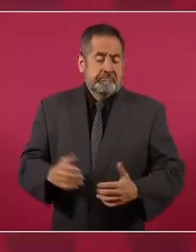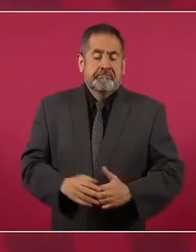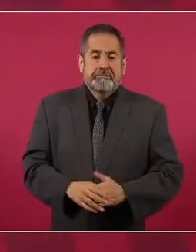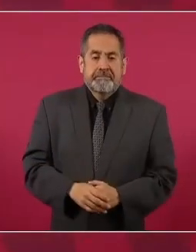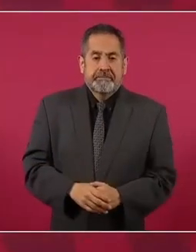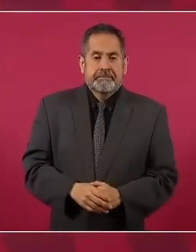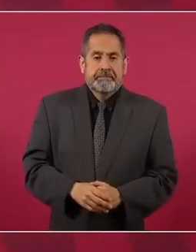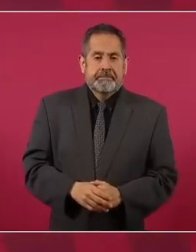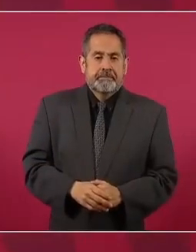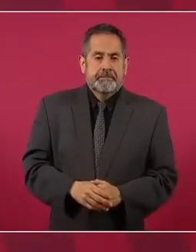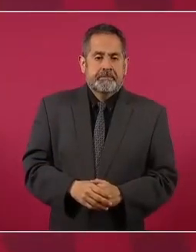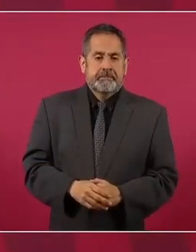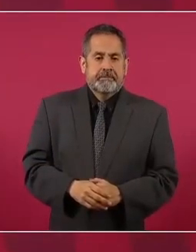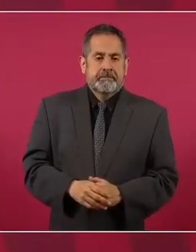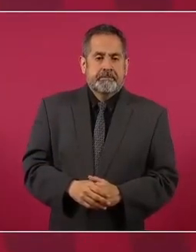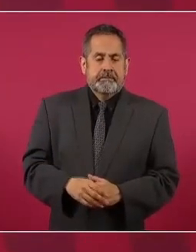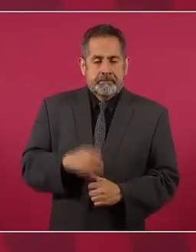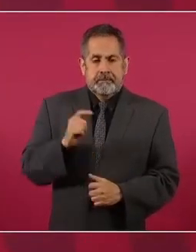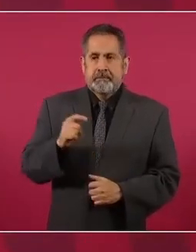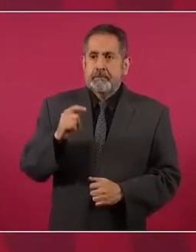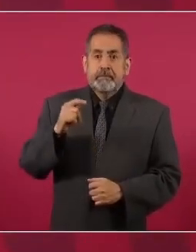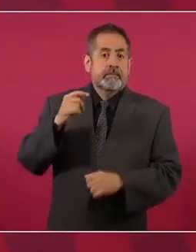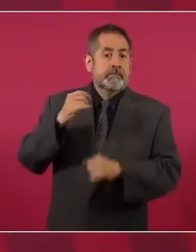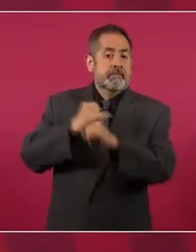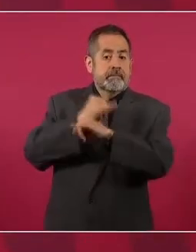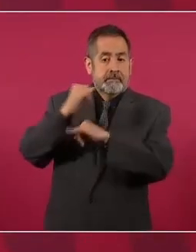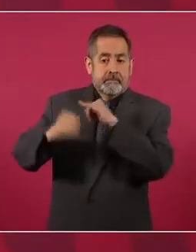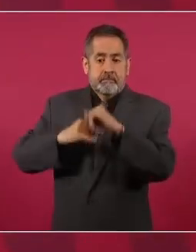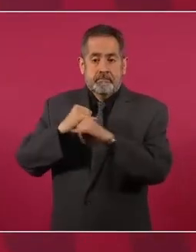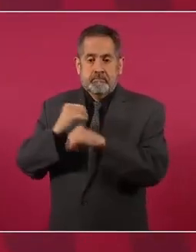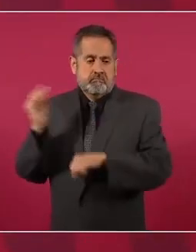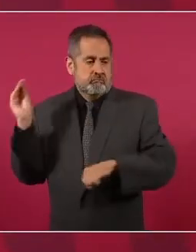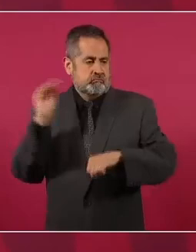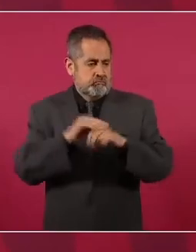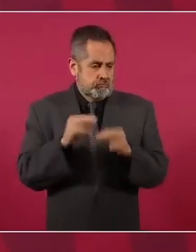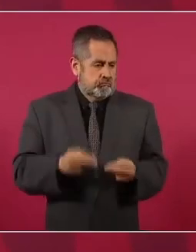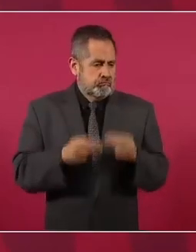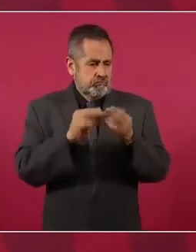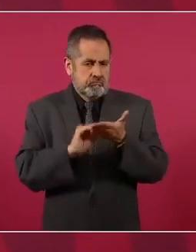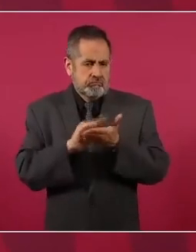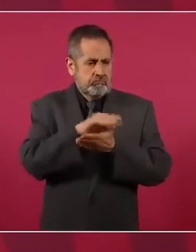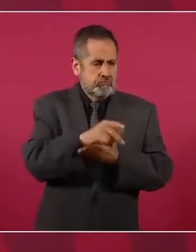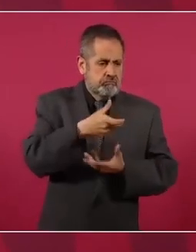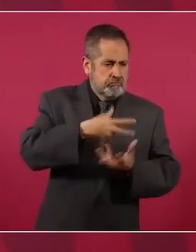ya ha llegado inversión extranjera más que nunca